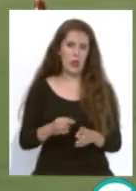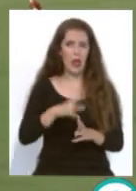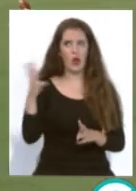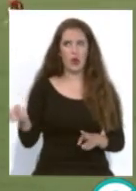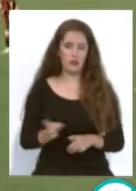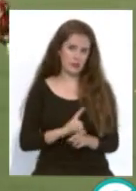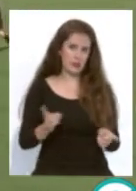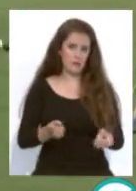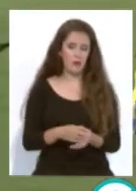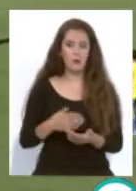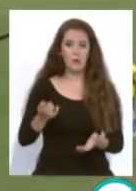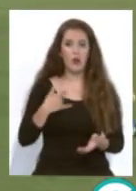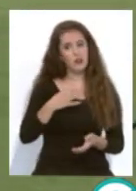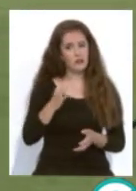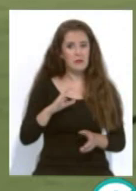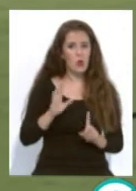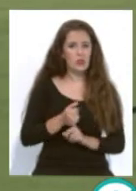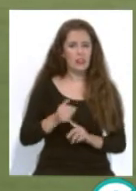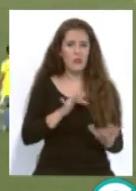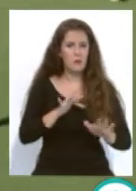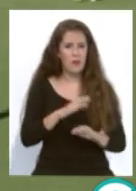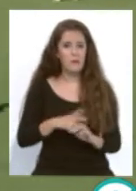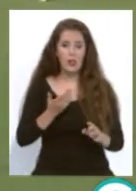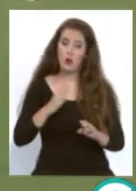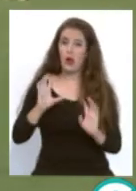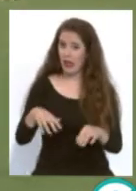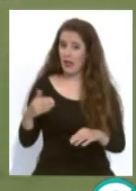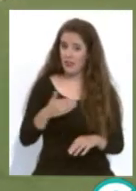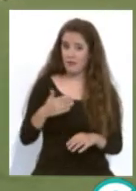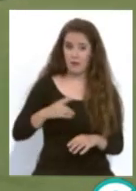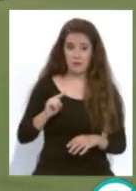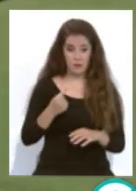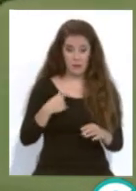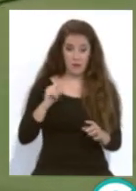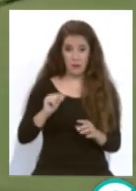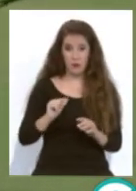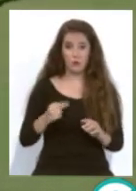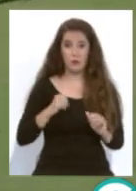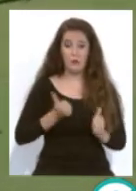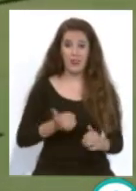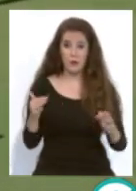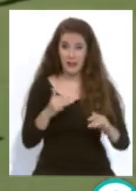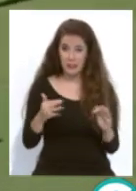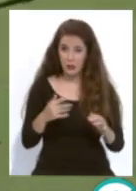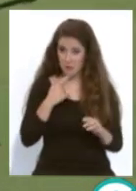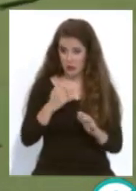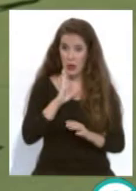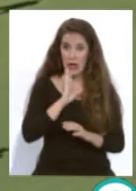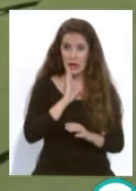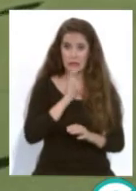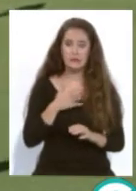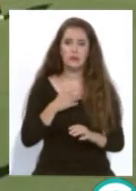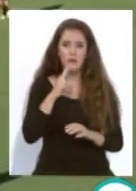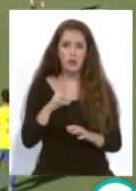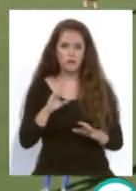no estamos encontrando espacio ni nada pero al Cadive desde el primer minuto desde que empezó el partido como dije antes se le vio como un